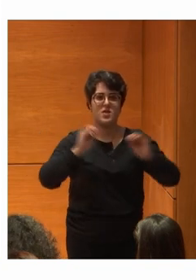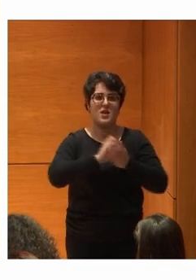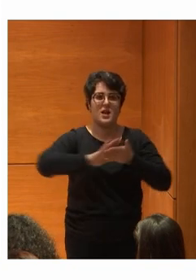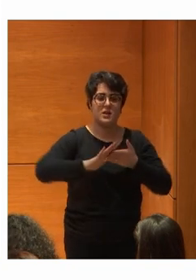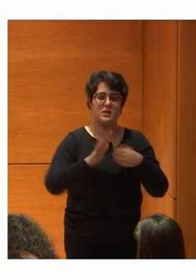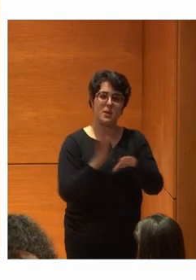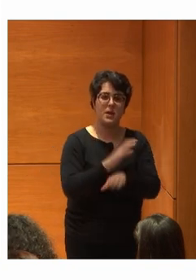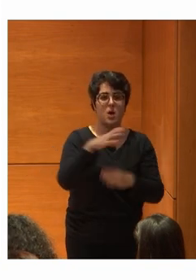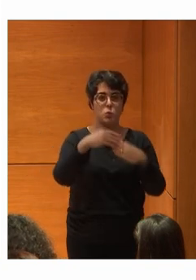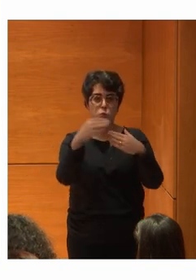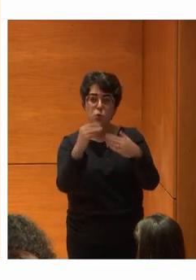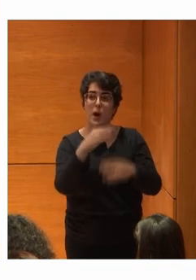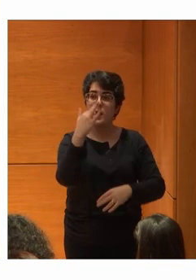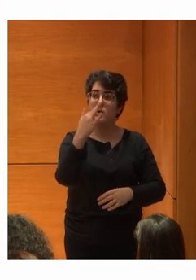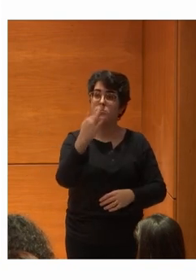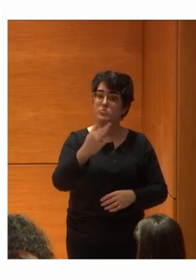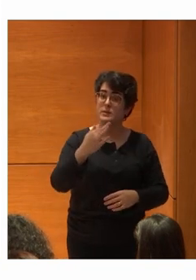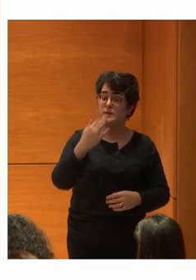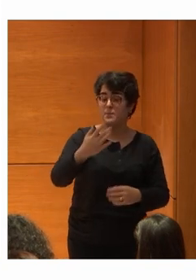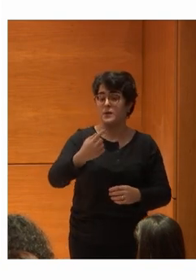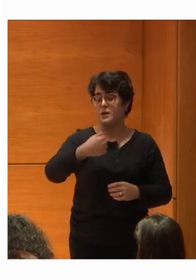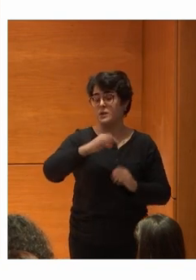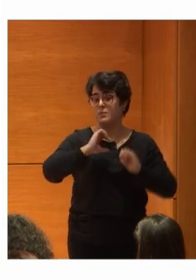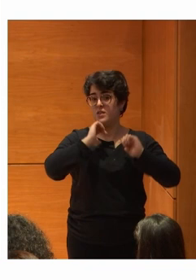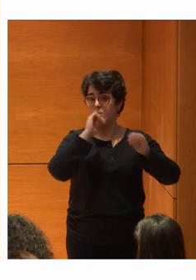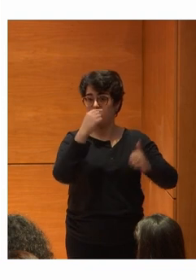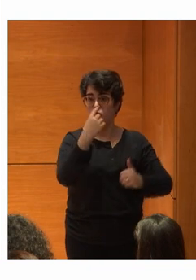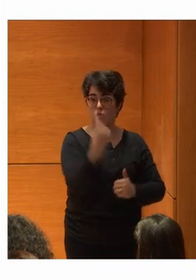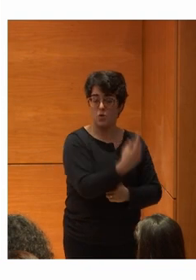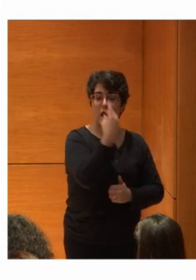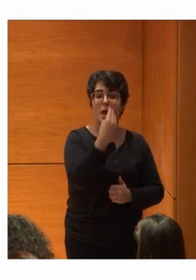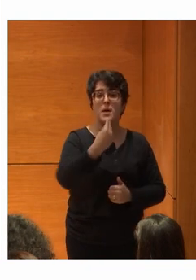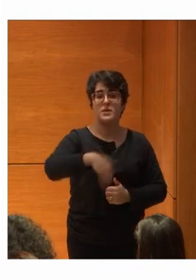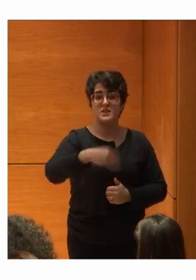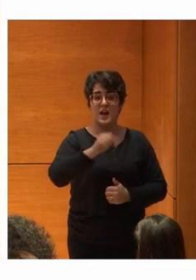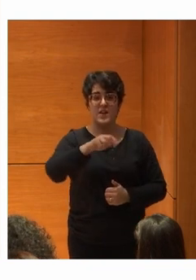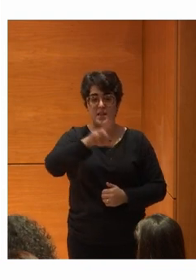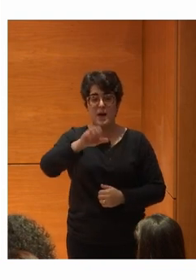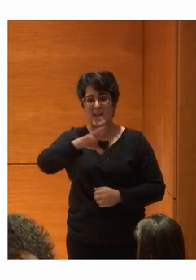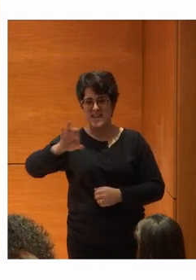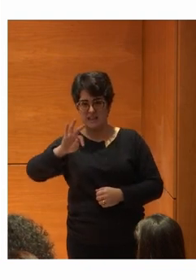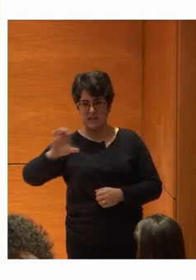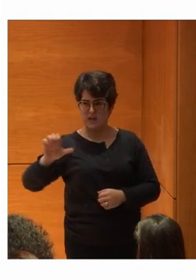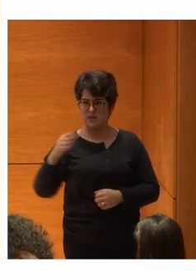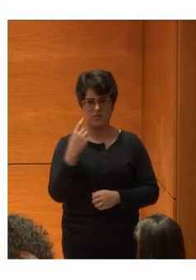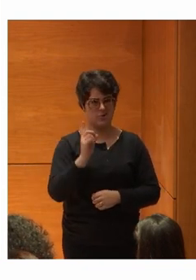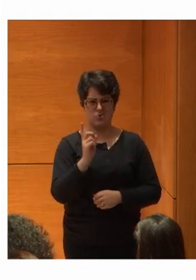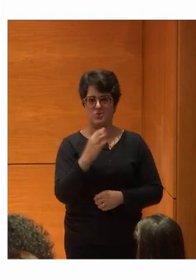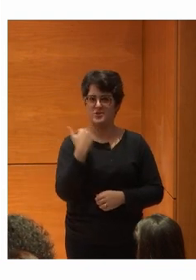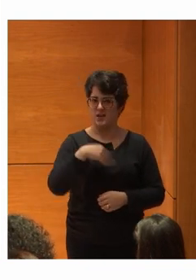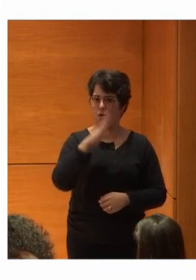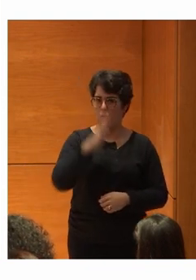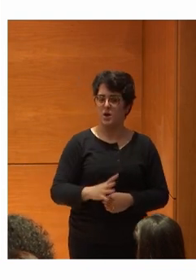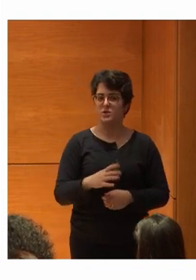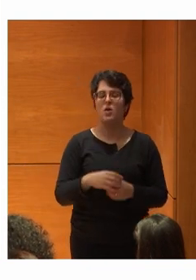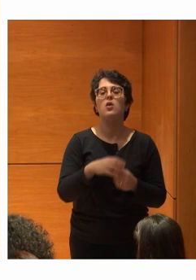Para los usuarios Y Empezamos con una Y el presidente Álvarez Vallete Dijo No, no Una no Ya tenemos cuatro O Barcelona,